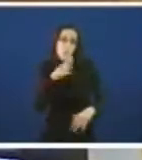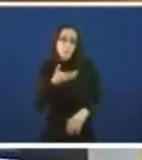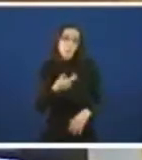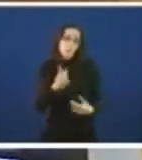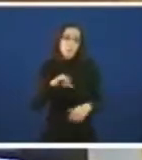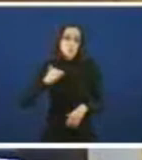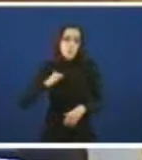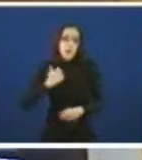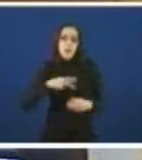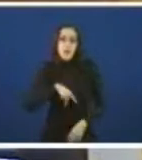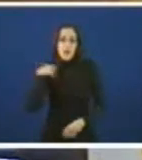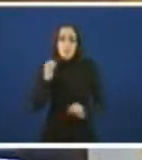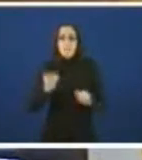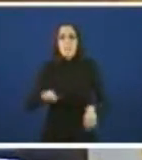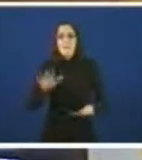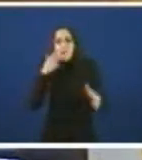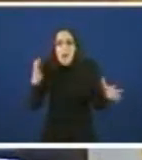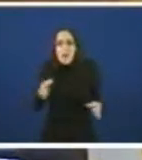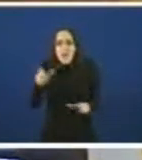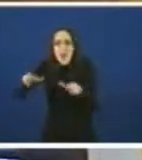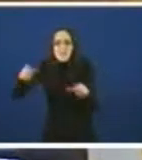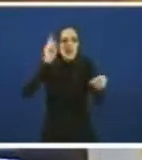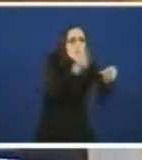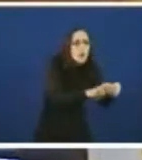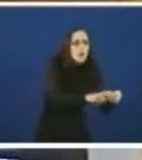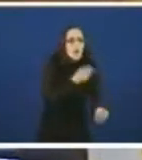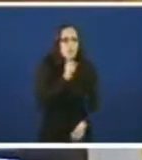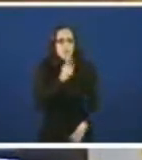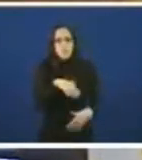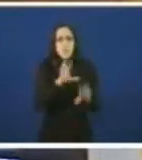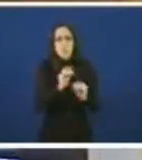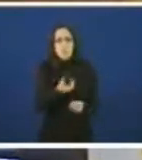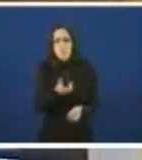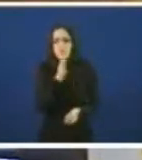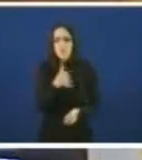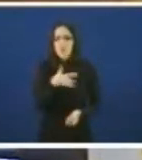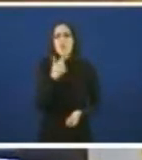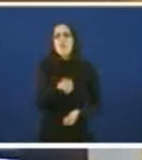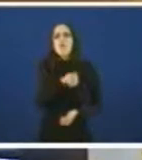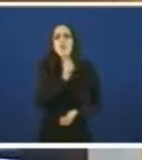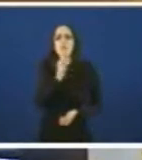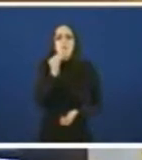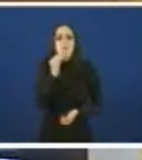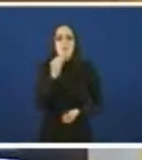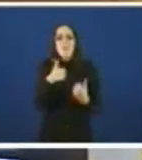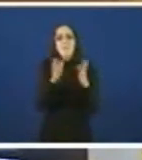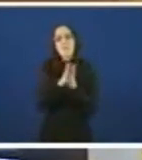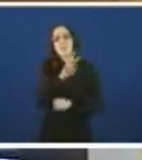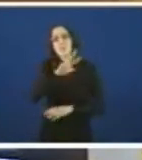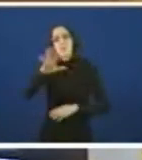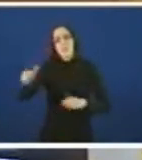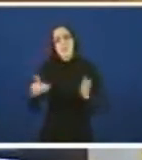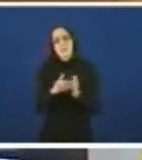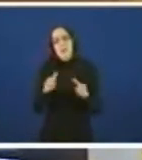e outra cousa é que teña a poboación a escrita. Como se vai a escribir a xente? Como van a garantir as 135.000 tarxetas a escritas?